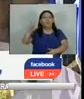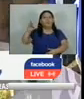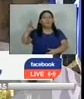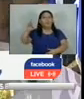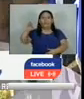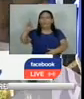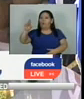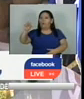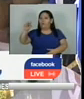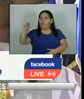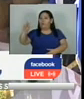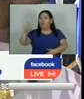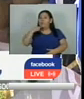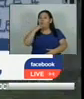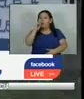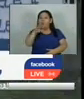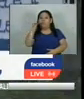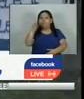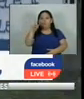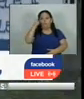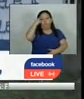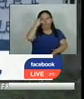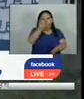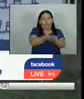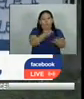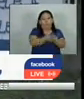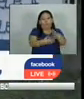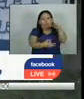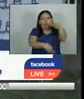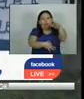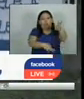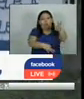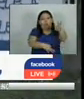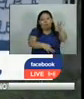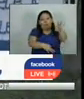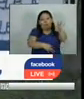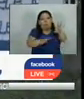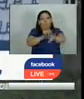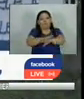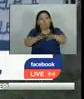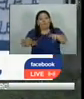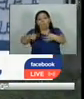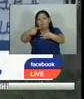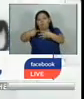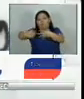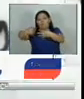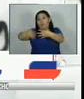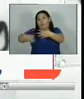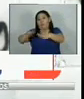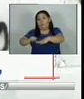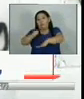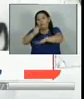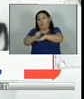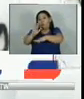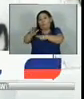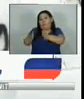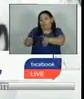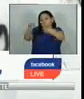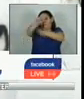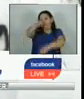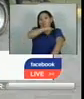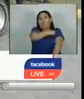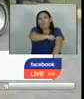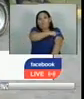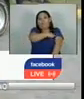Dixon remitió este miércoles una iniciativa de ley que no solo deroga el decreto fundacional del organismo